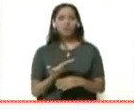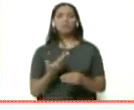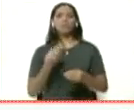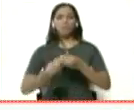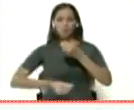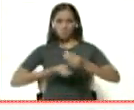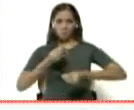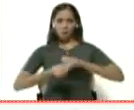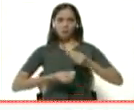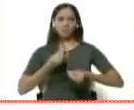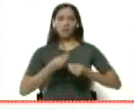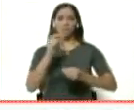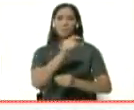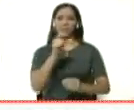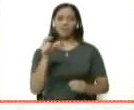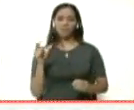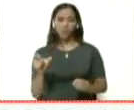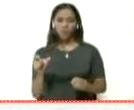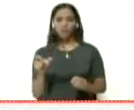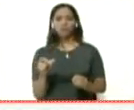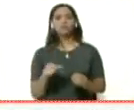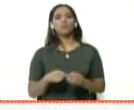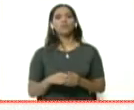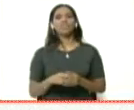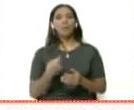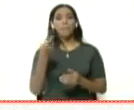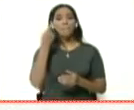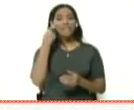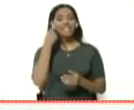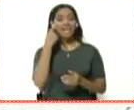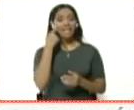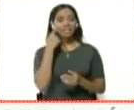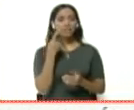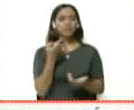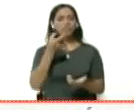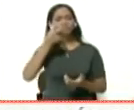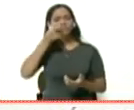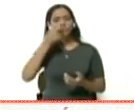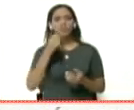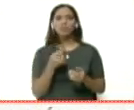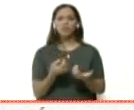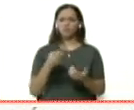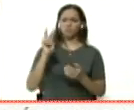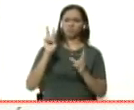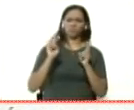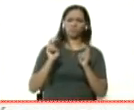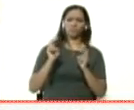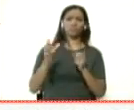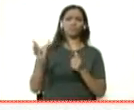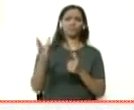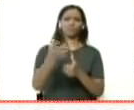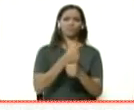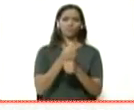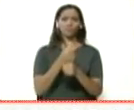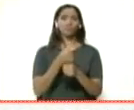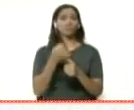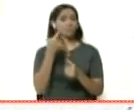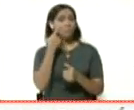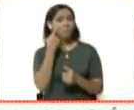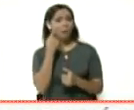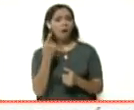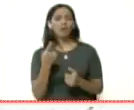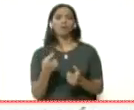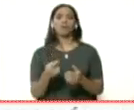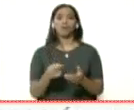colocar personal que esté pendiente de posibles casos sospechosos en cada uno de estos pasos. No es por la